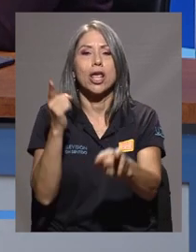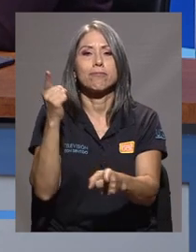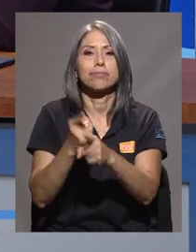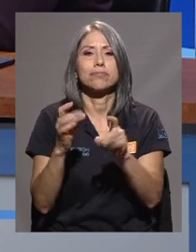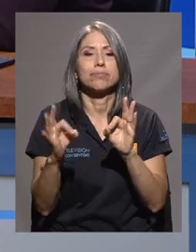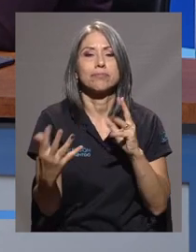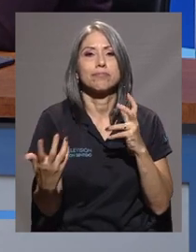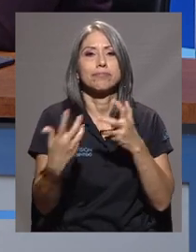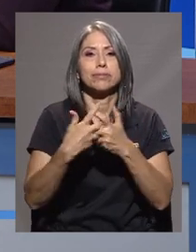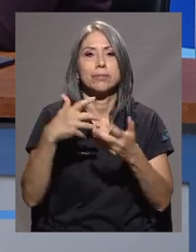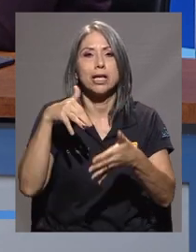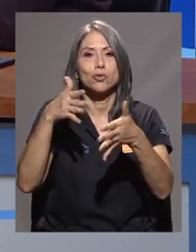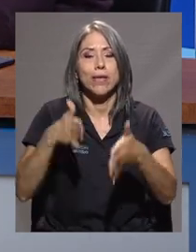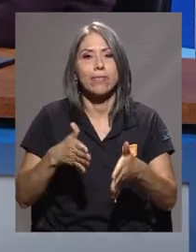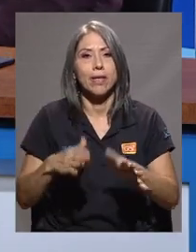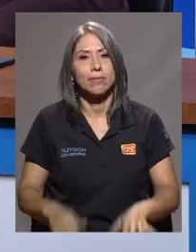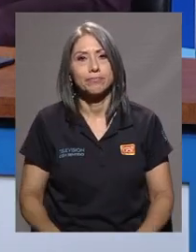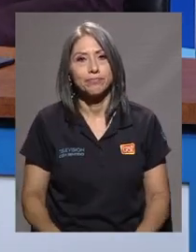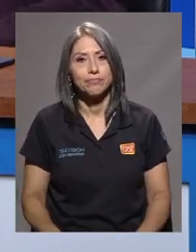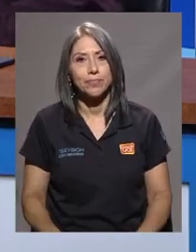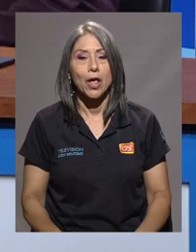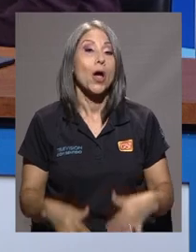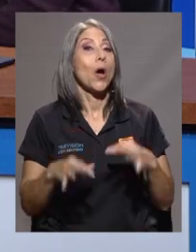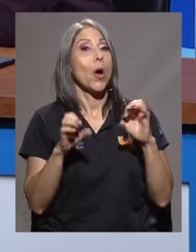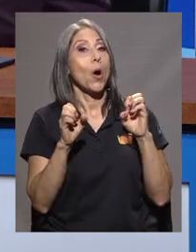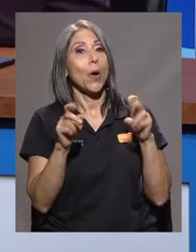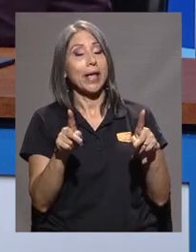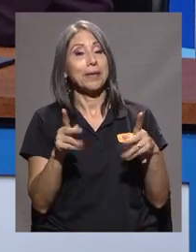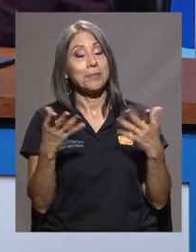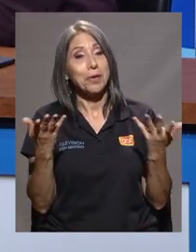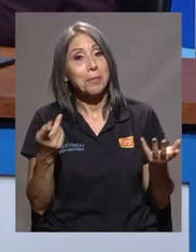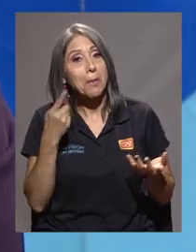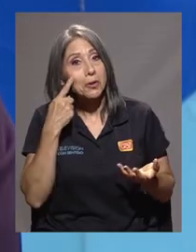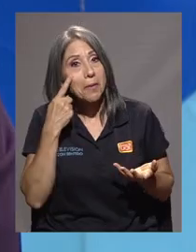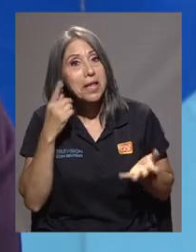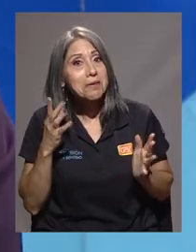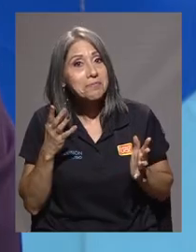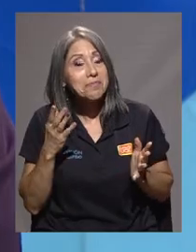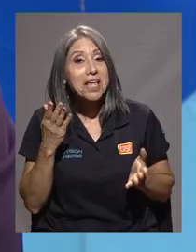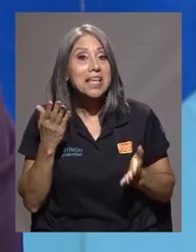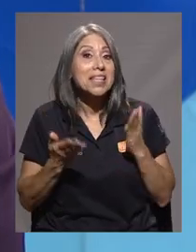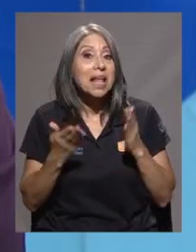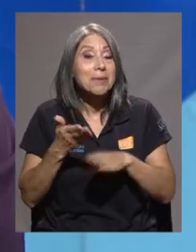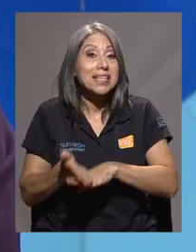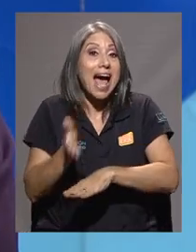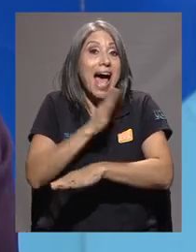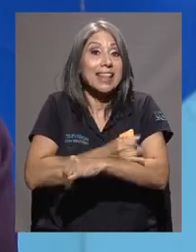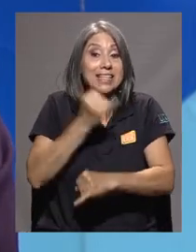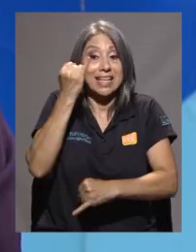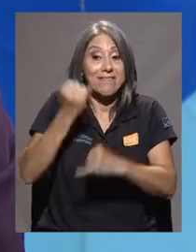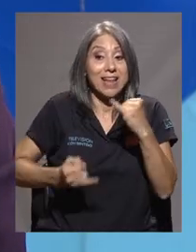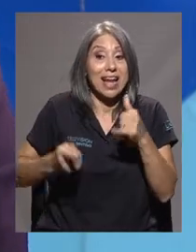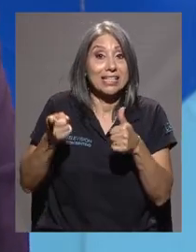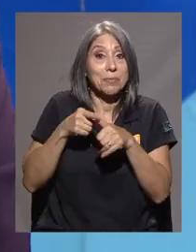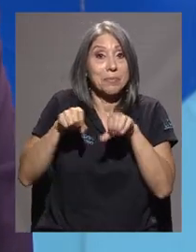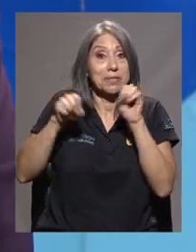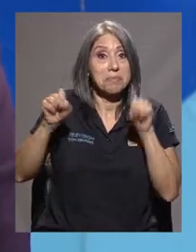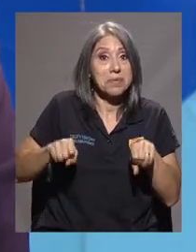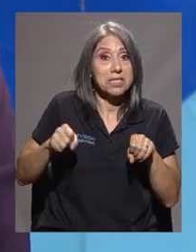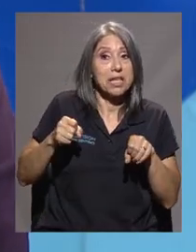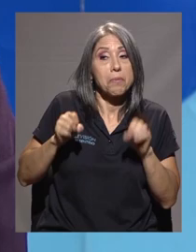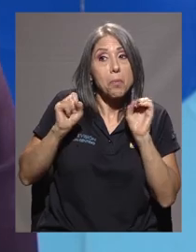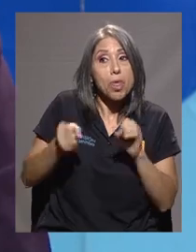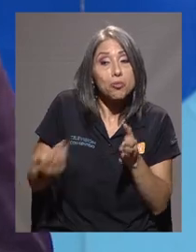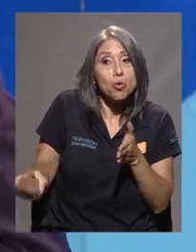efectiva para el estudiantado también. Ok, pues bueno, vamos a ver si conversamos tal vez antes de que finalice el primer ciclo